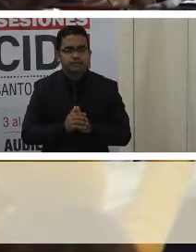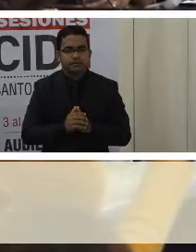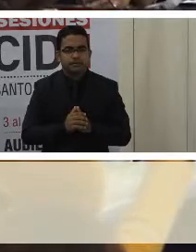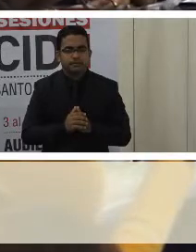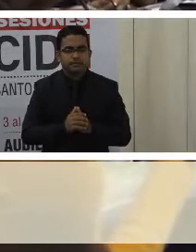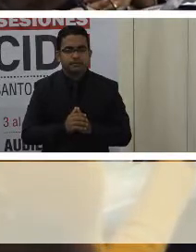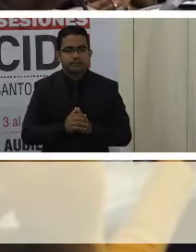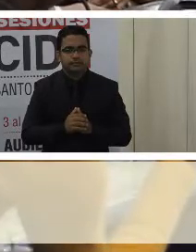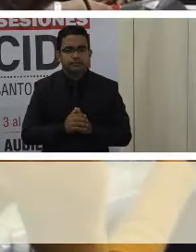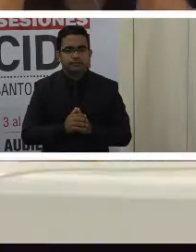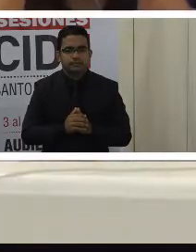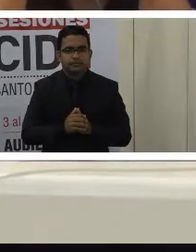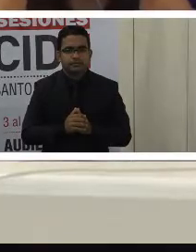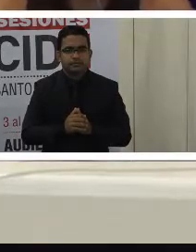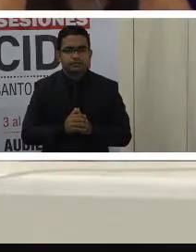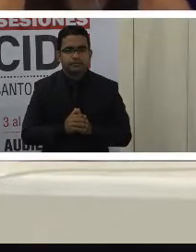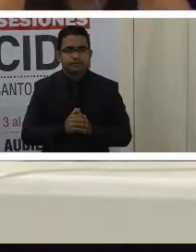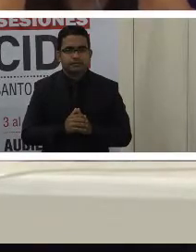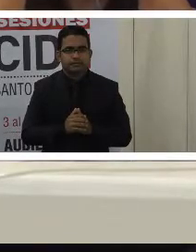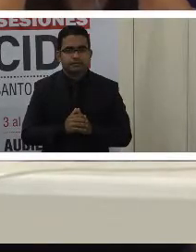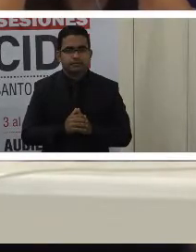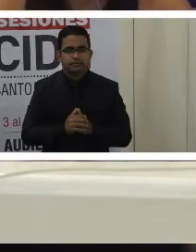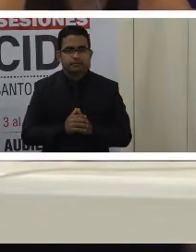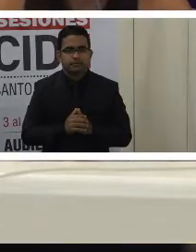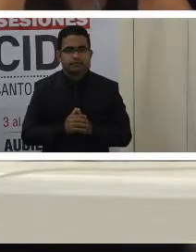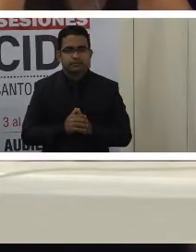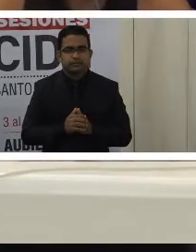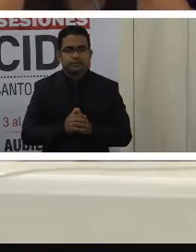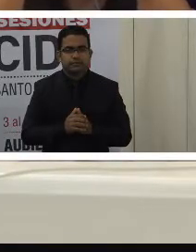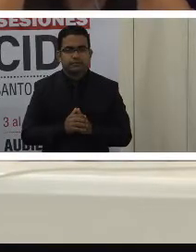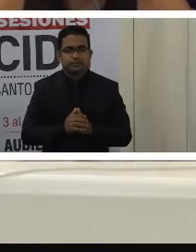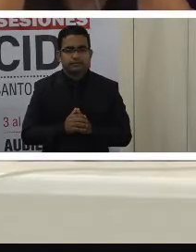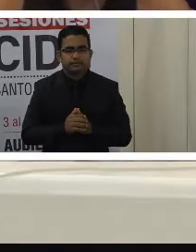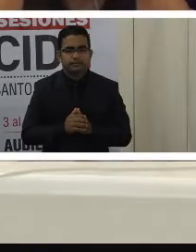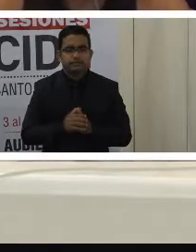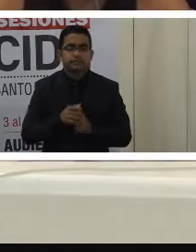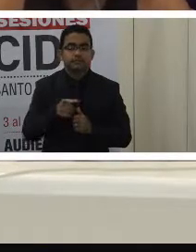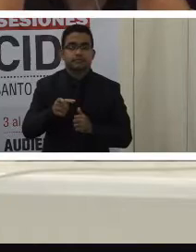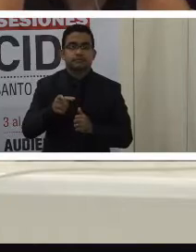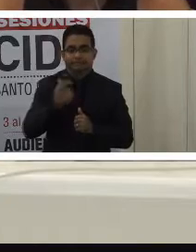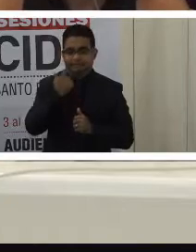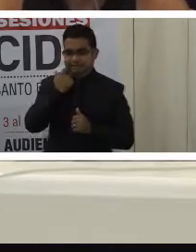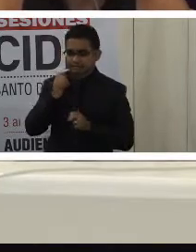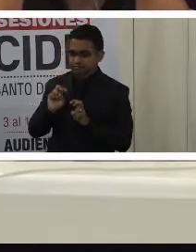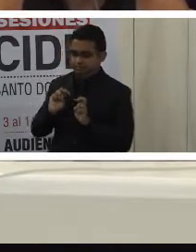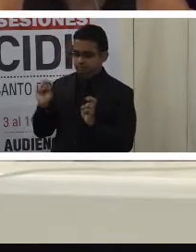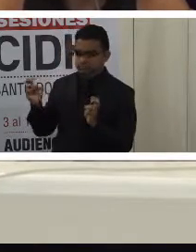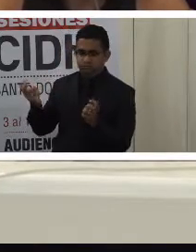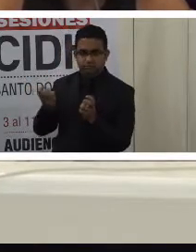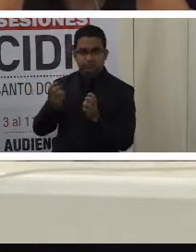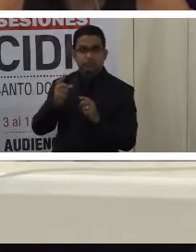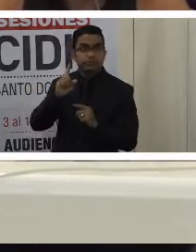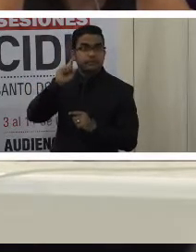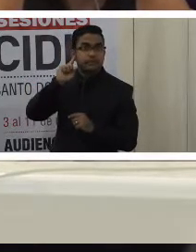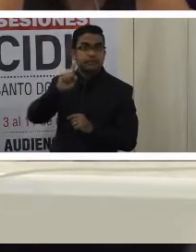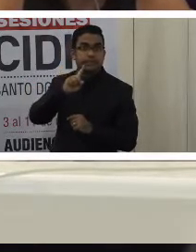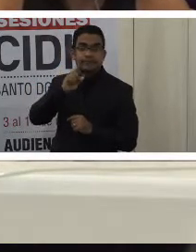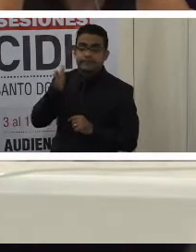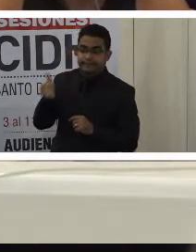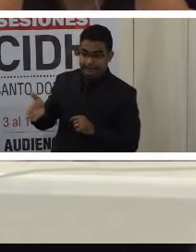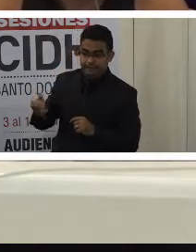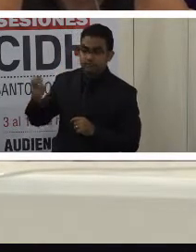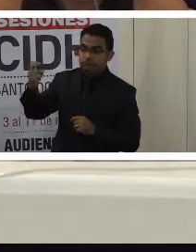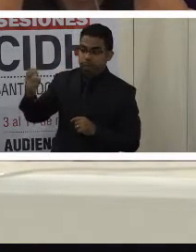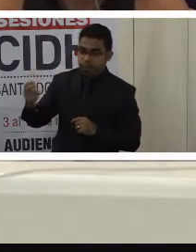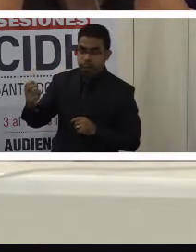con una limitación auditiva pueda tener esta información